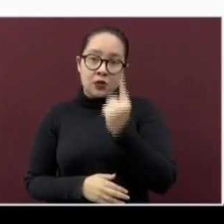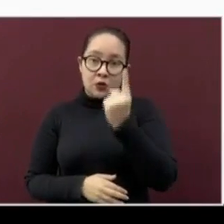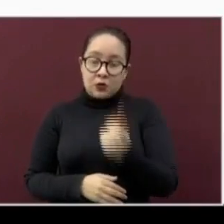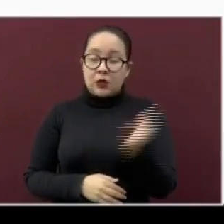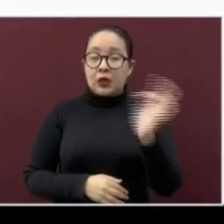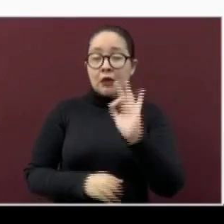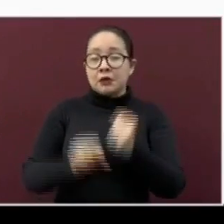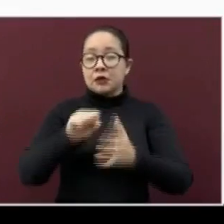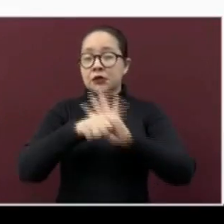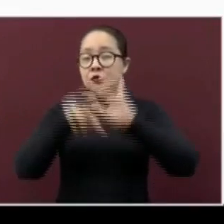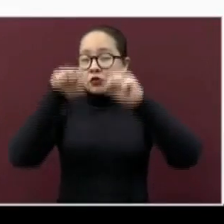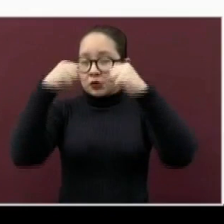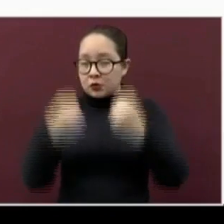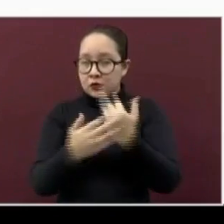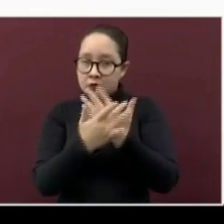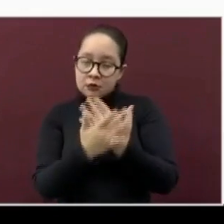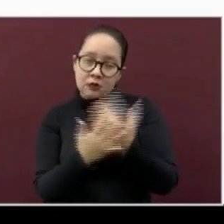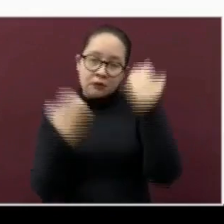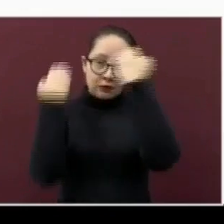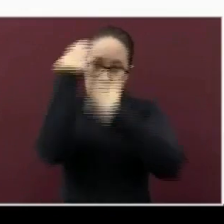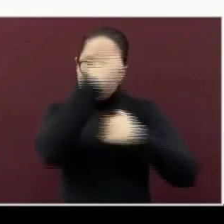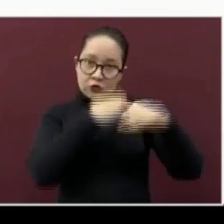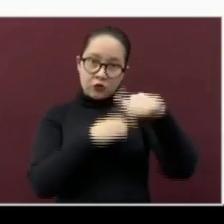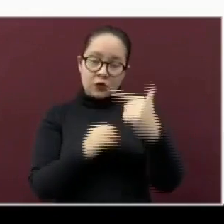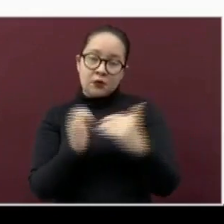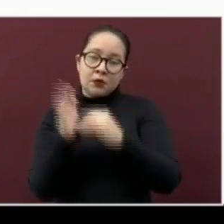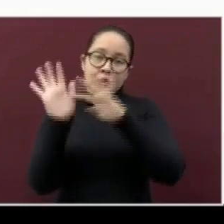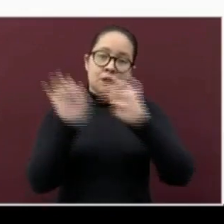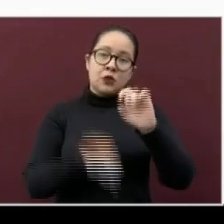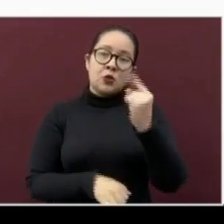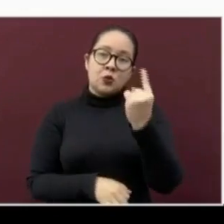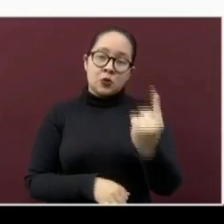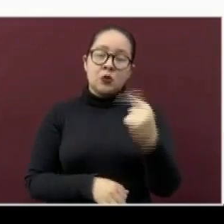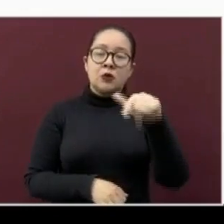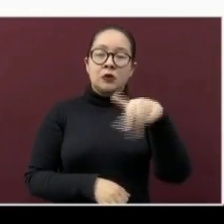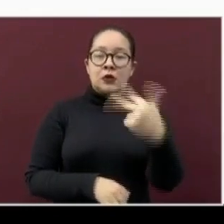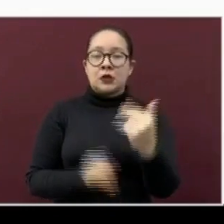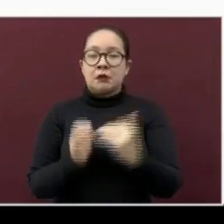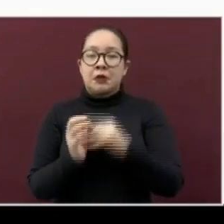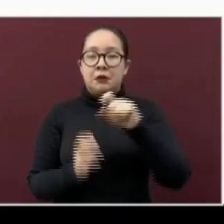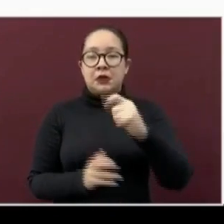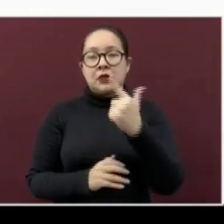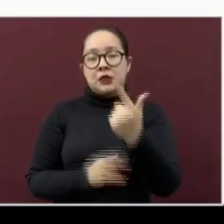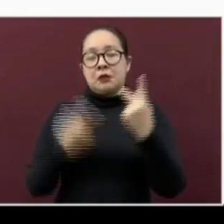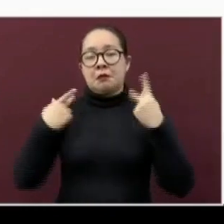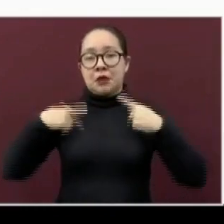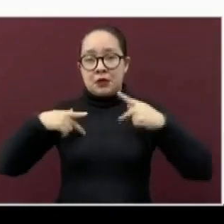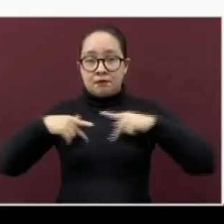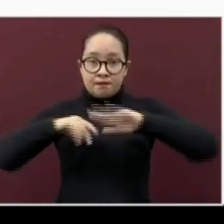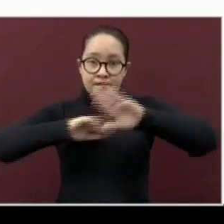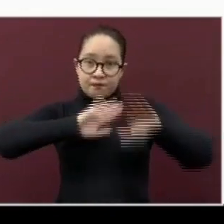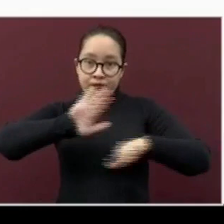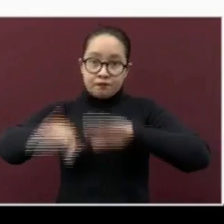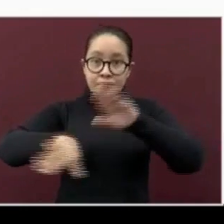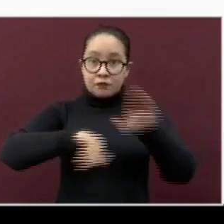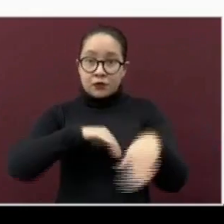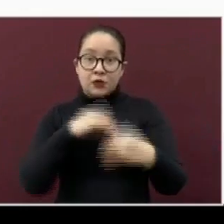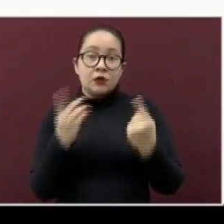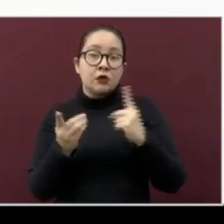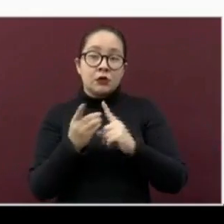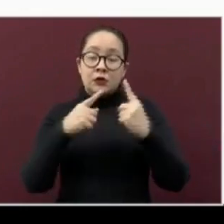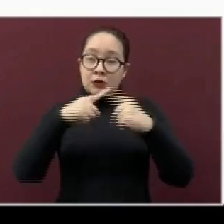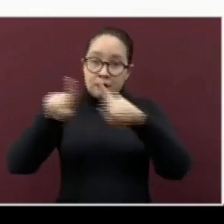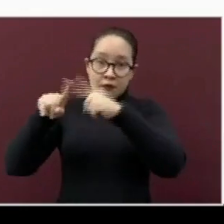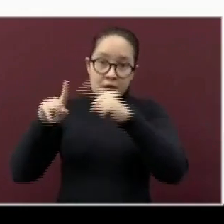sospechosos 12,901 y 13,027 enfermos han fallecido en diferentes municipios del Estado.